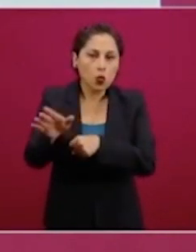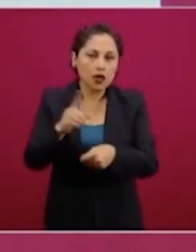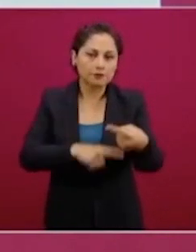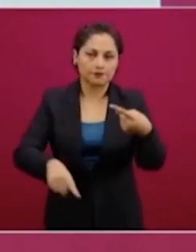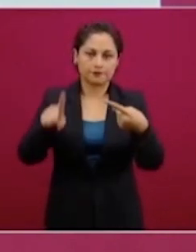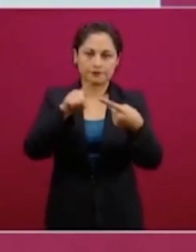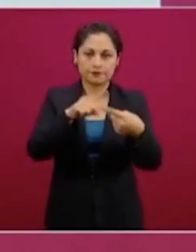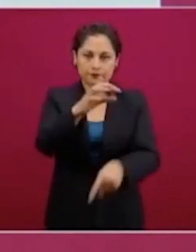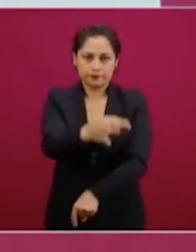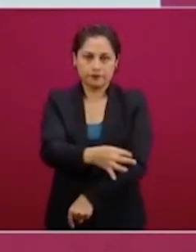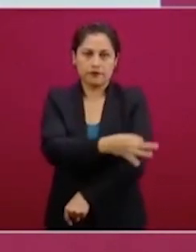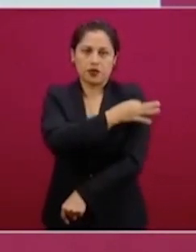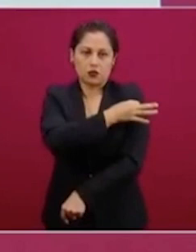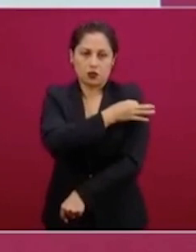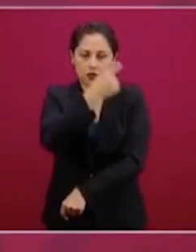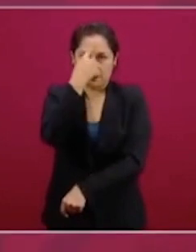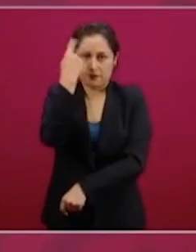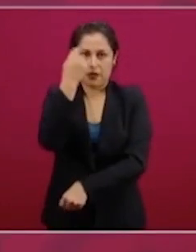la humanidad